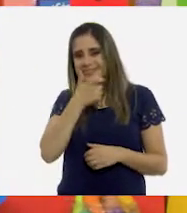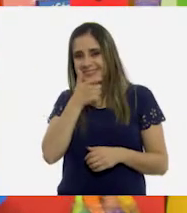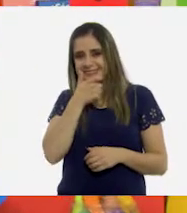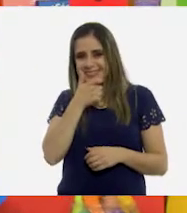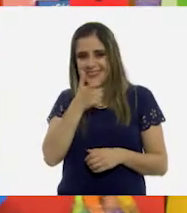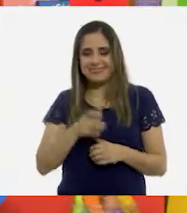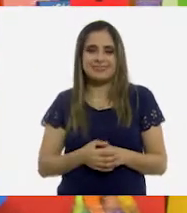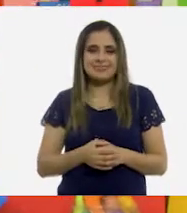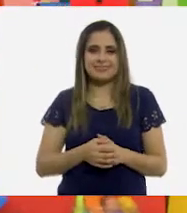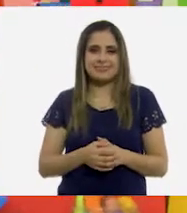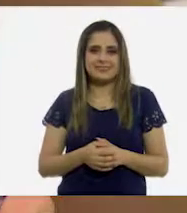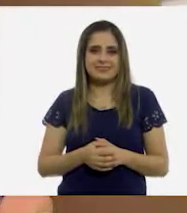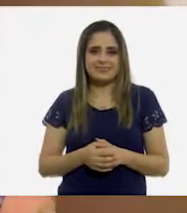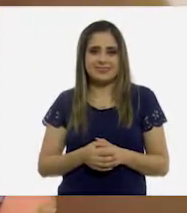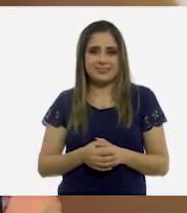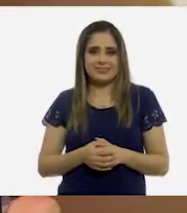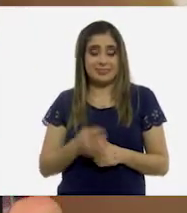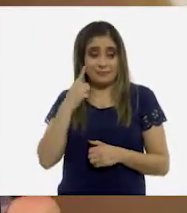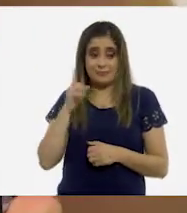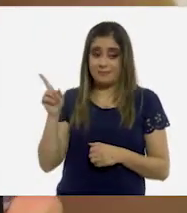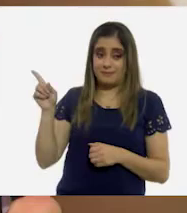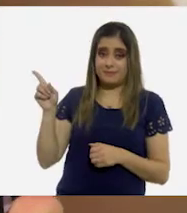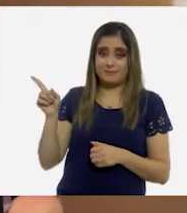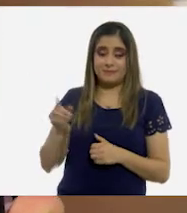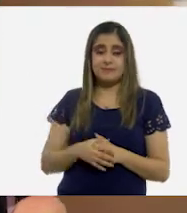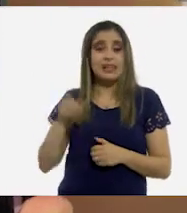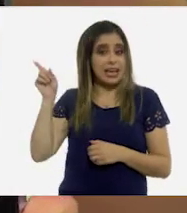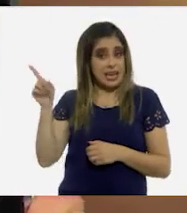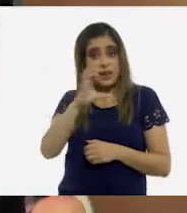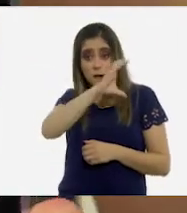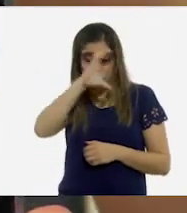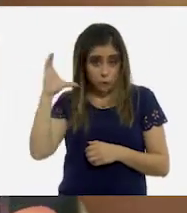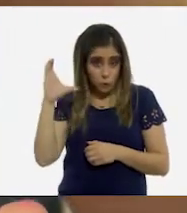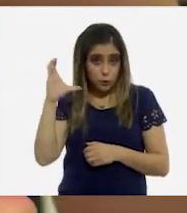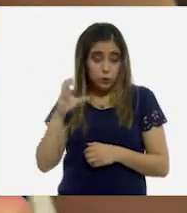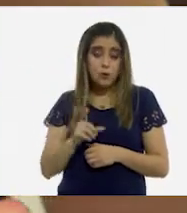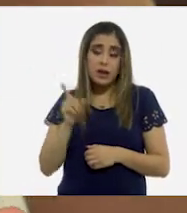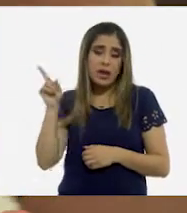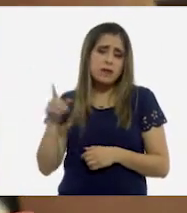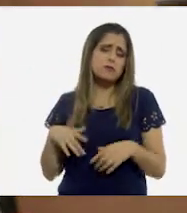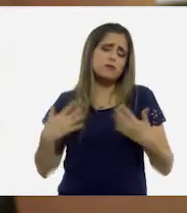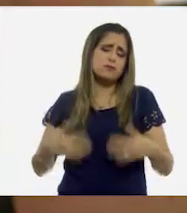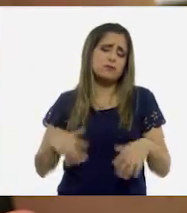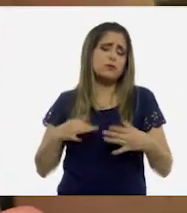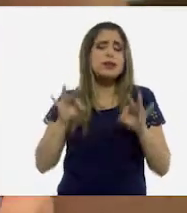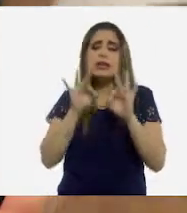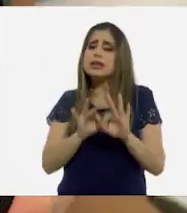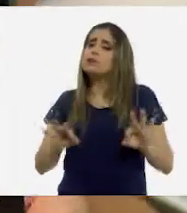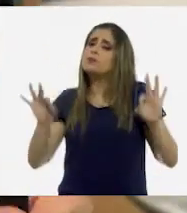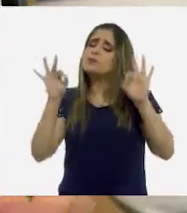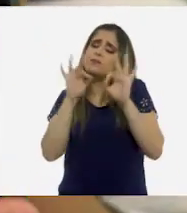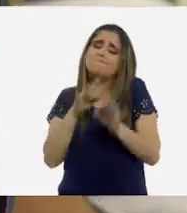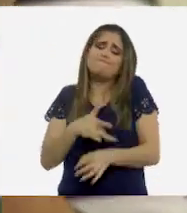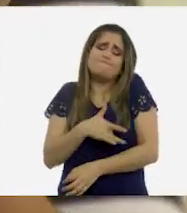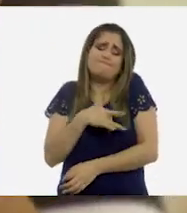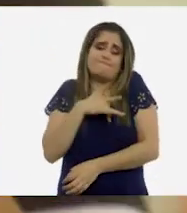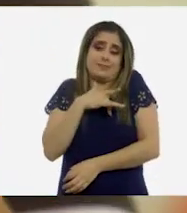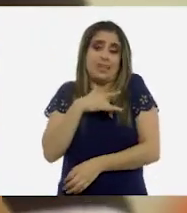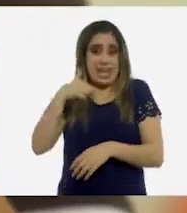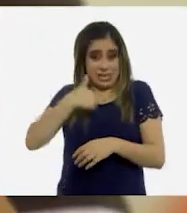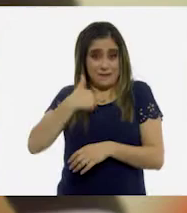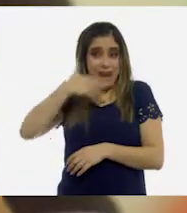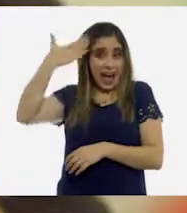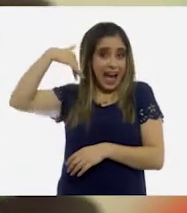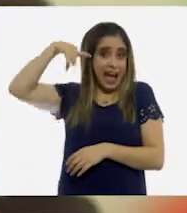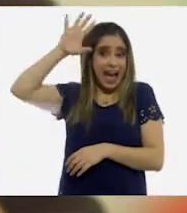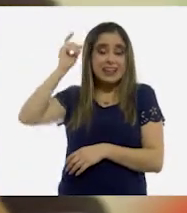¡Aquí estoy! Miren, esta foto es muy significativa para mí, porque aquí estoy yo de